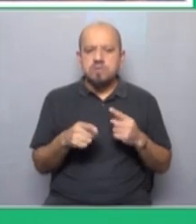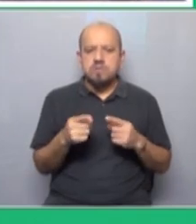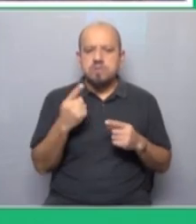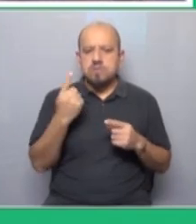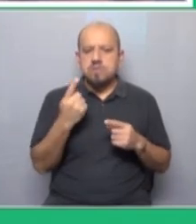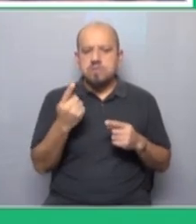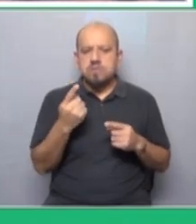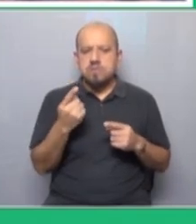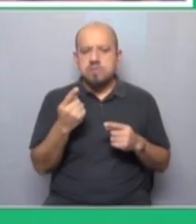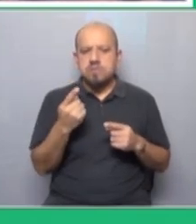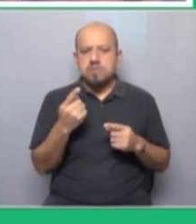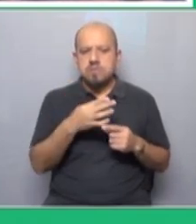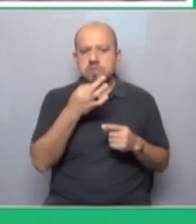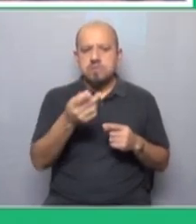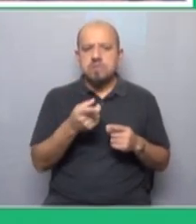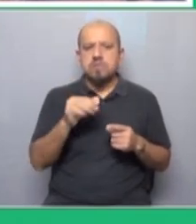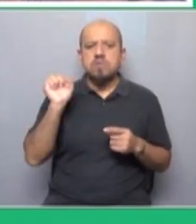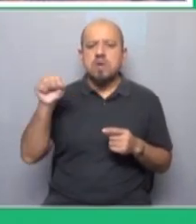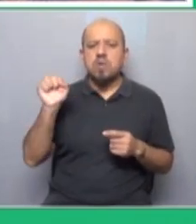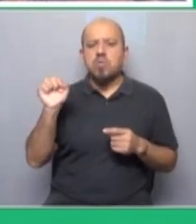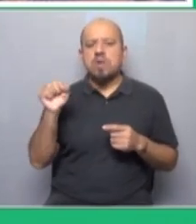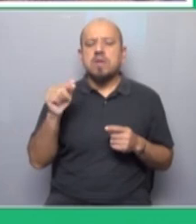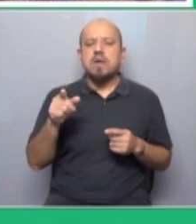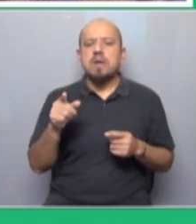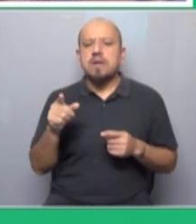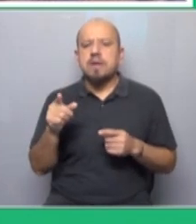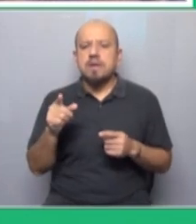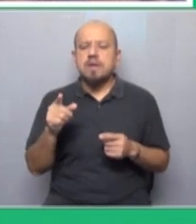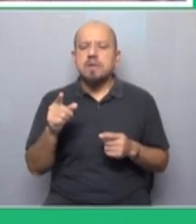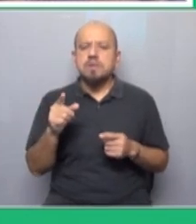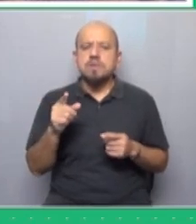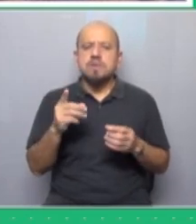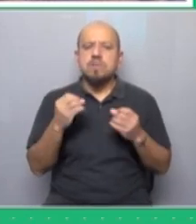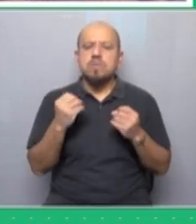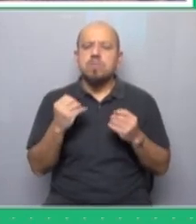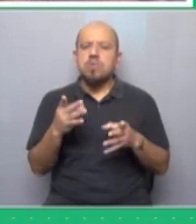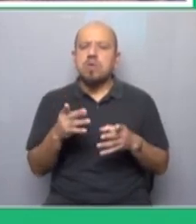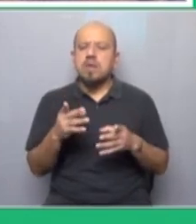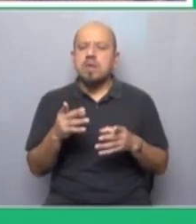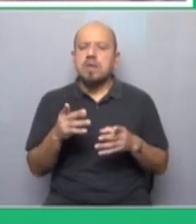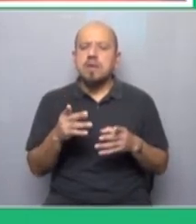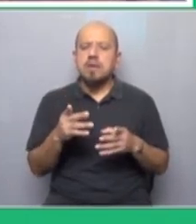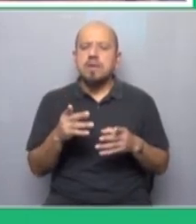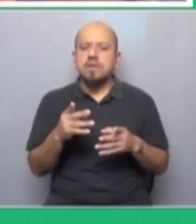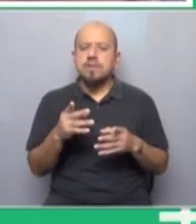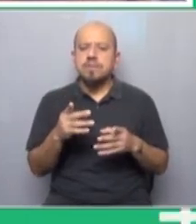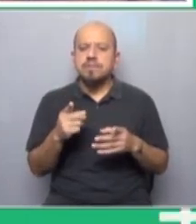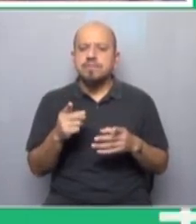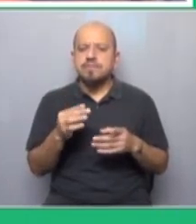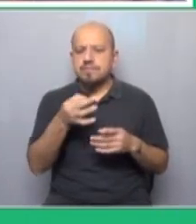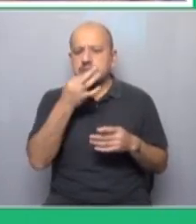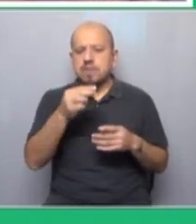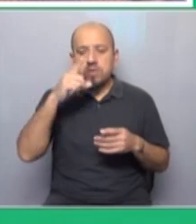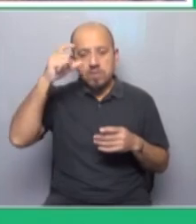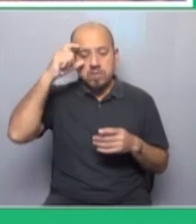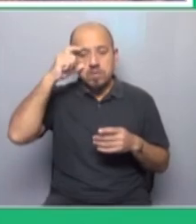se me había olvidado mencionar una encuesta que es creo que muy, muy importante porque he dicho y lo que dijo Biden